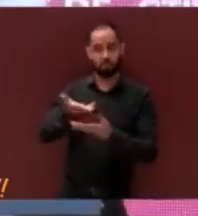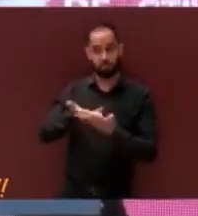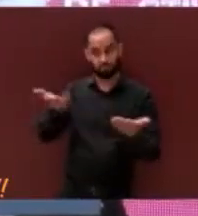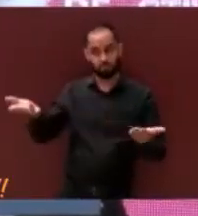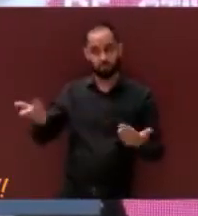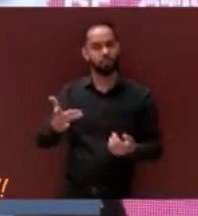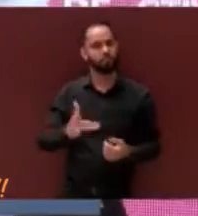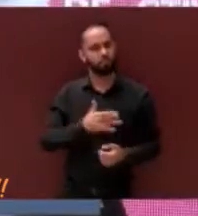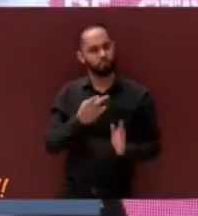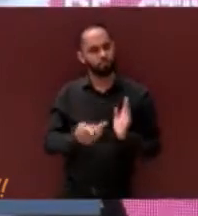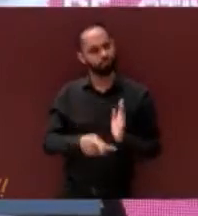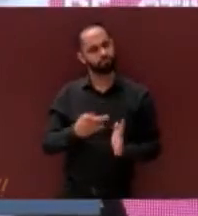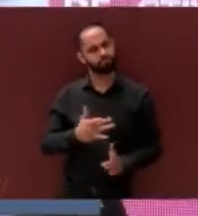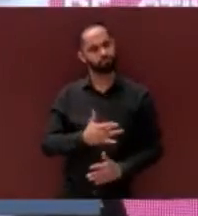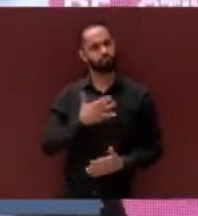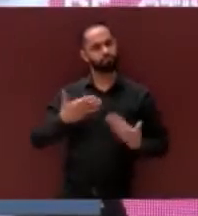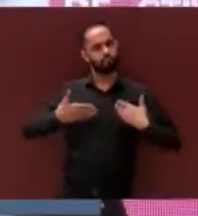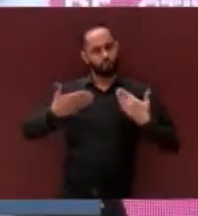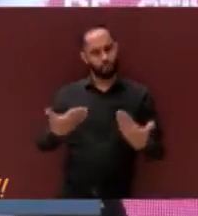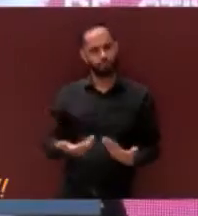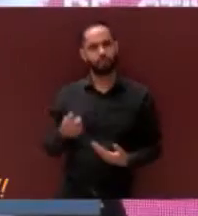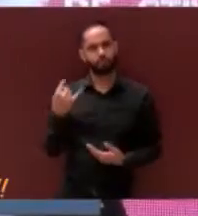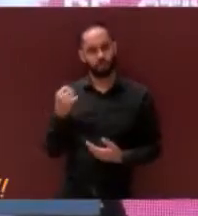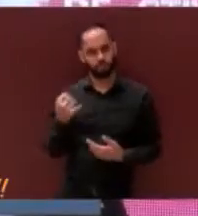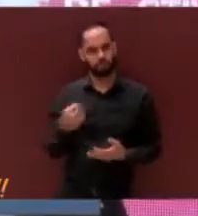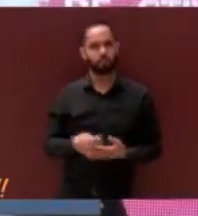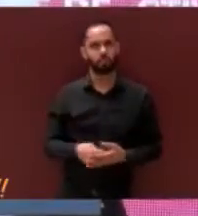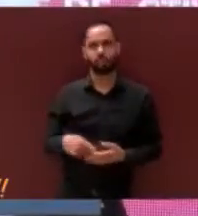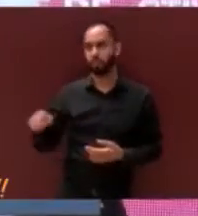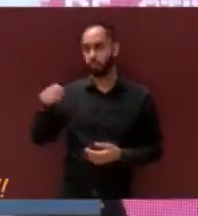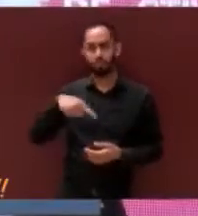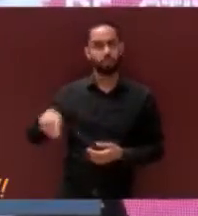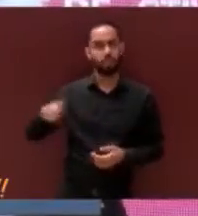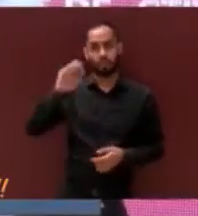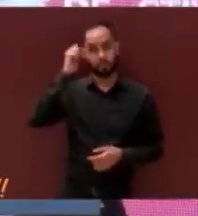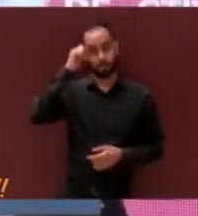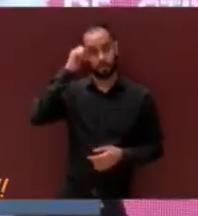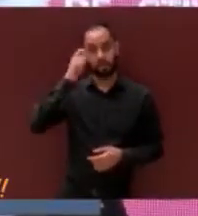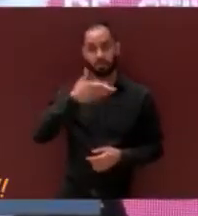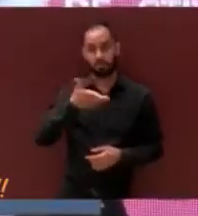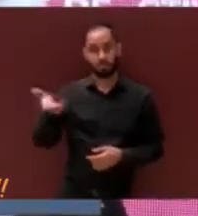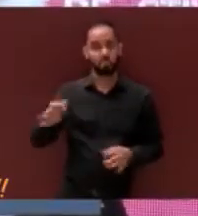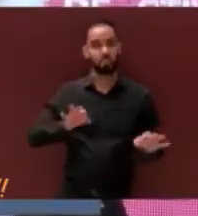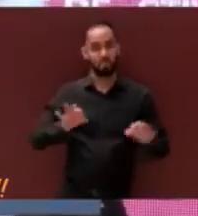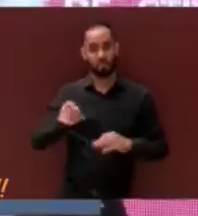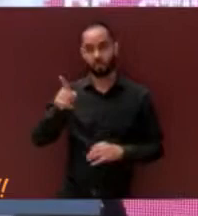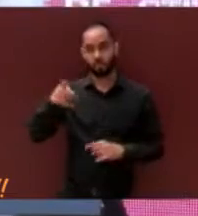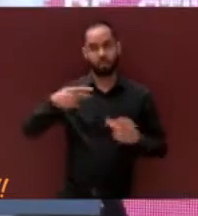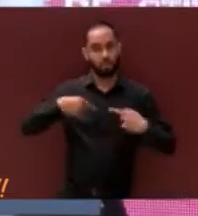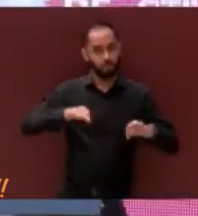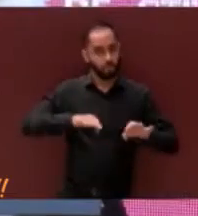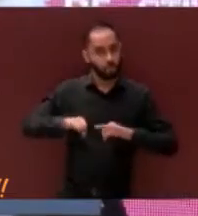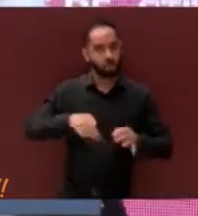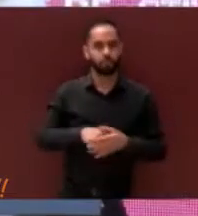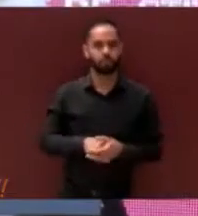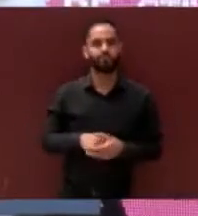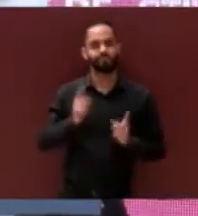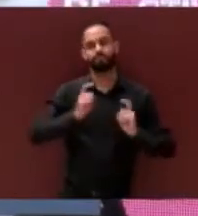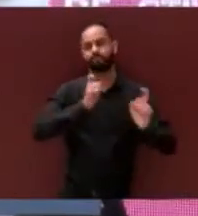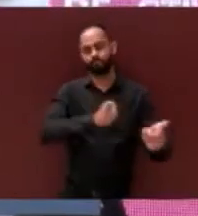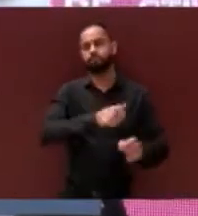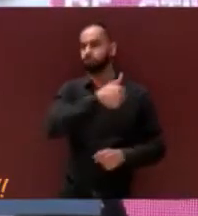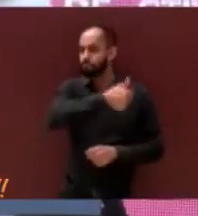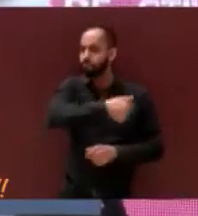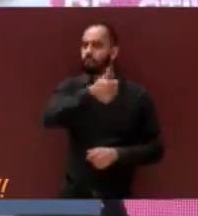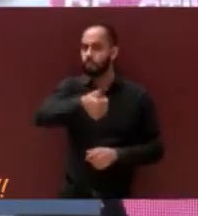recuperar la confianza de los tijuanenses con los servidores públicos municipales. Esa era la consigna. Y todos y cada